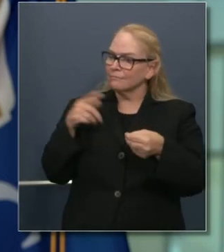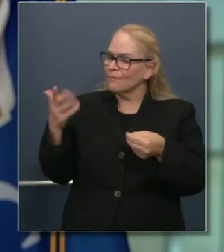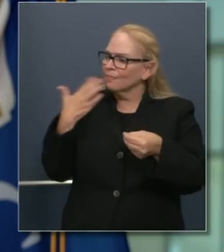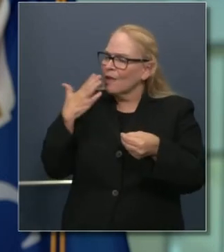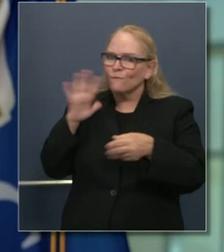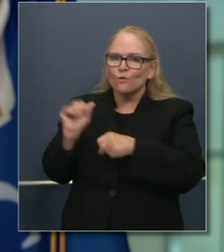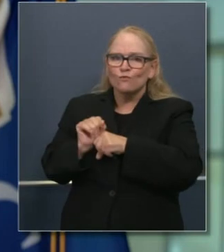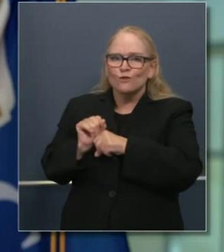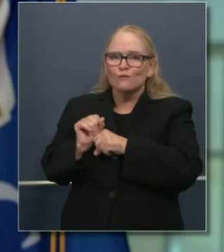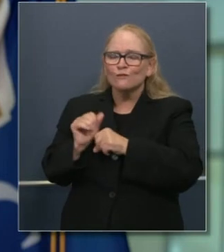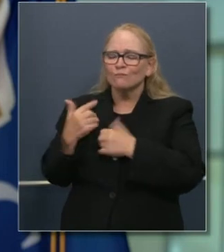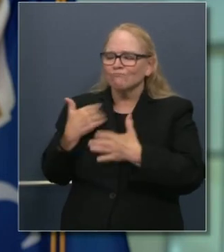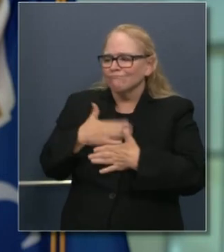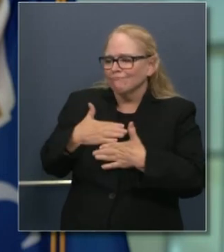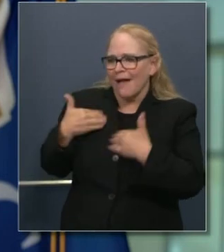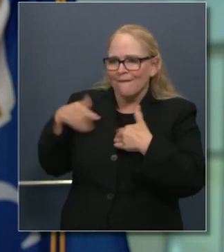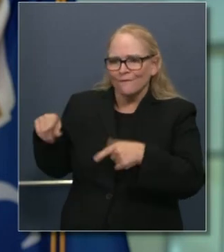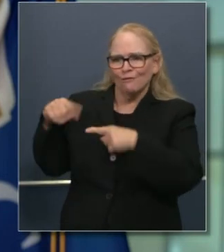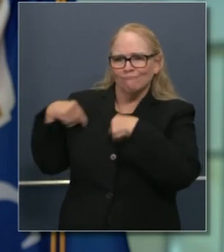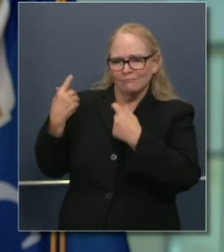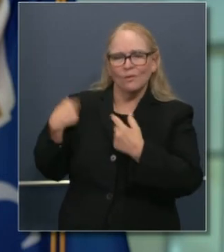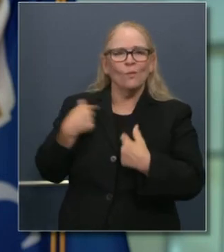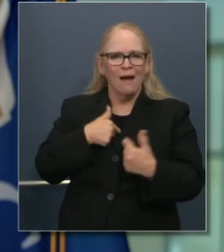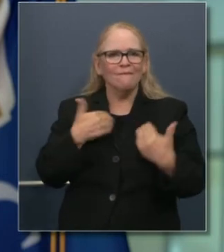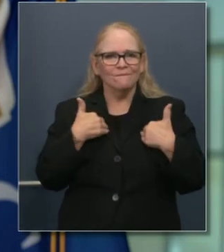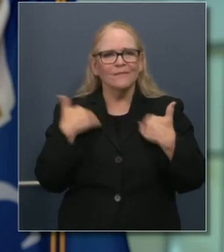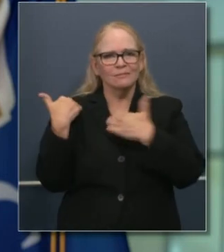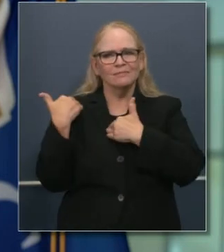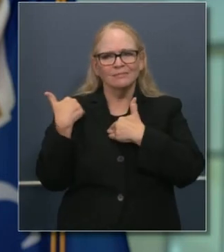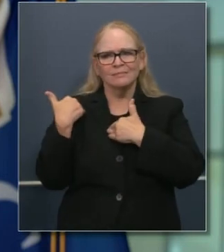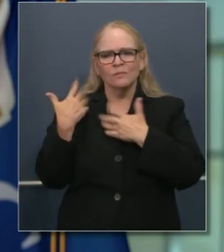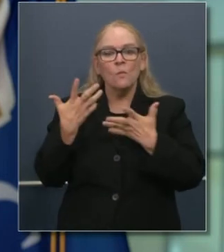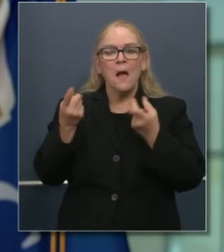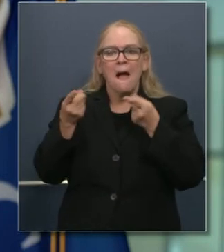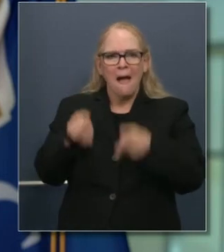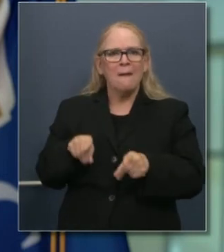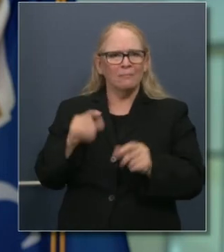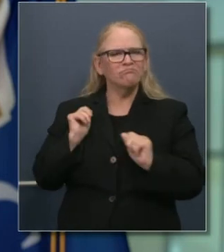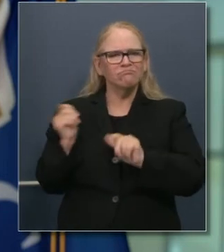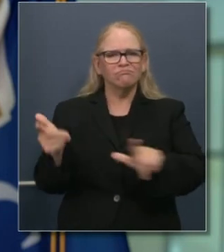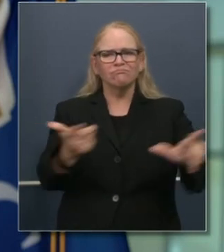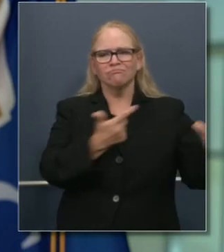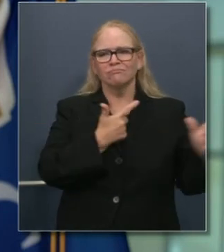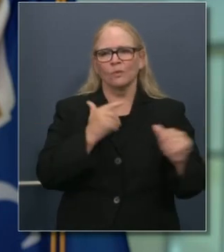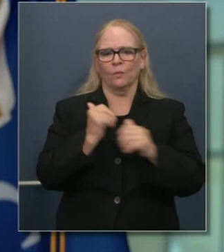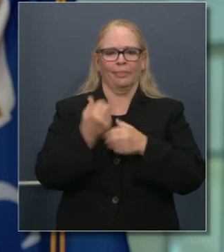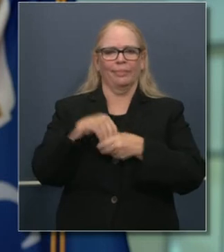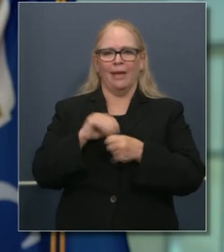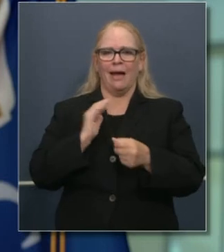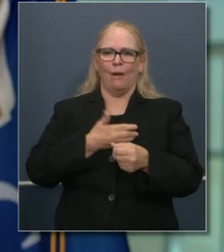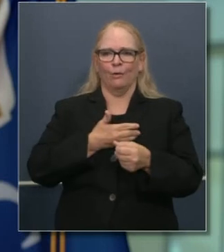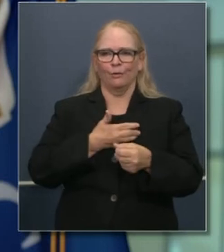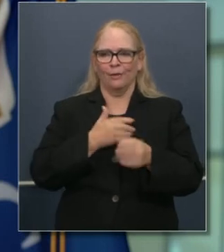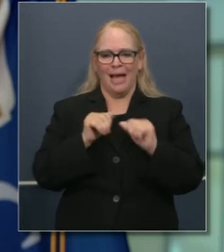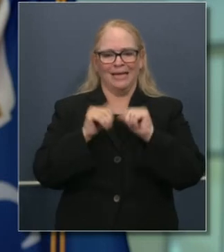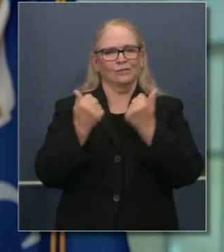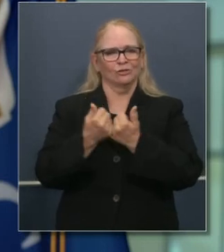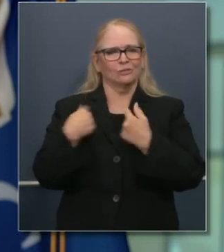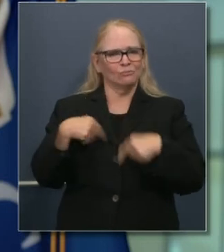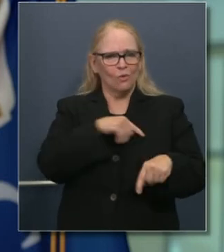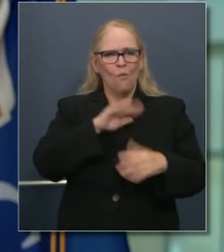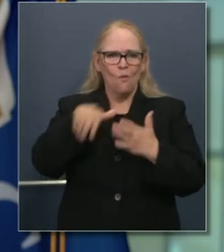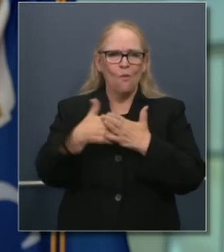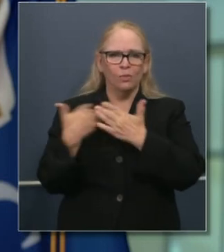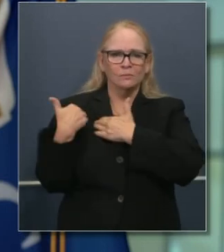mucho su trabajo. Todos tenemos un papel de irresponsabilidad que hacer en cuanto a lo que sucede en nuestros departamentos correspondientes.